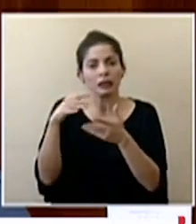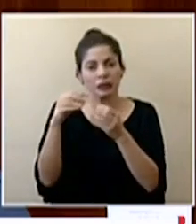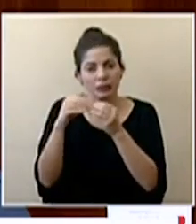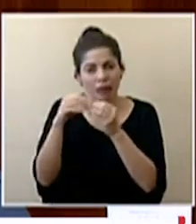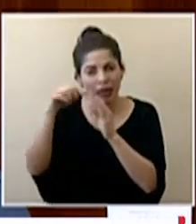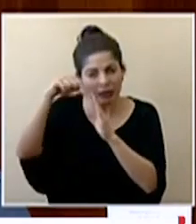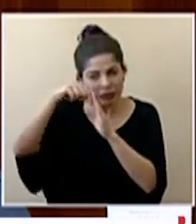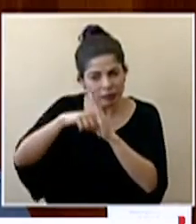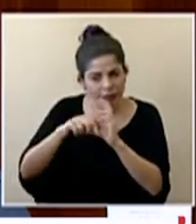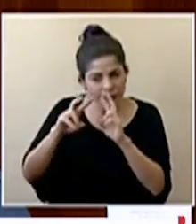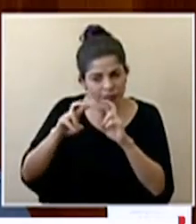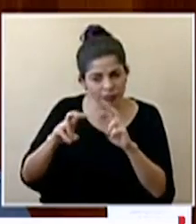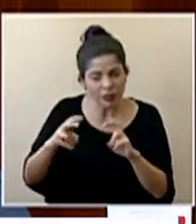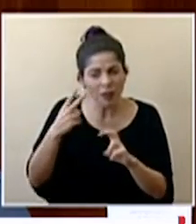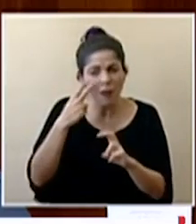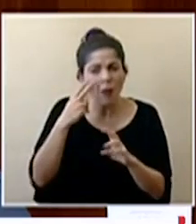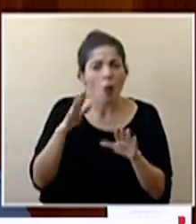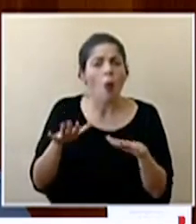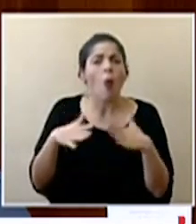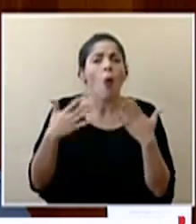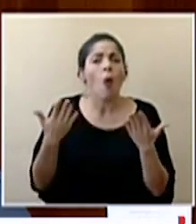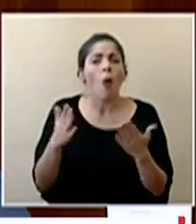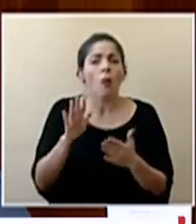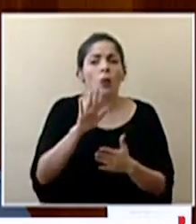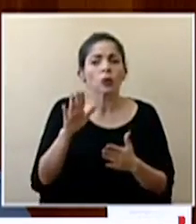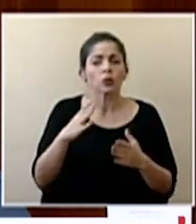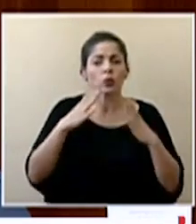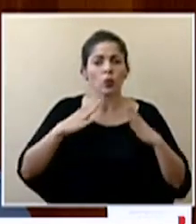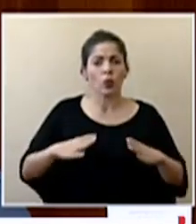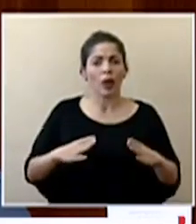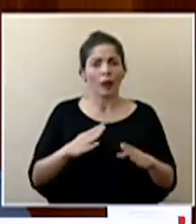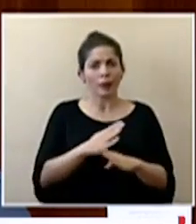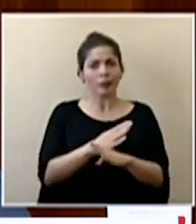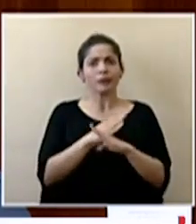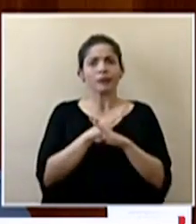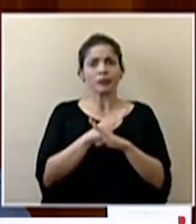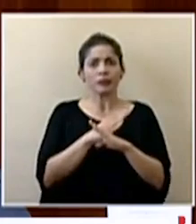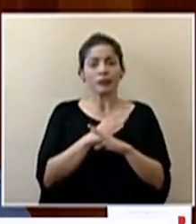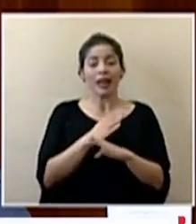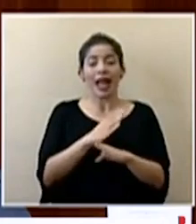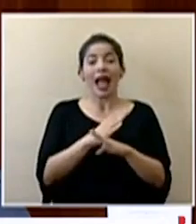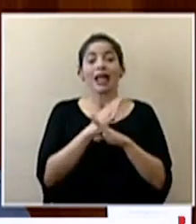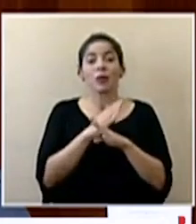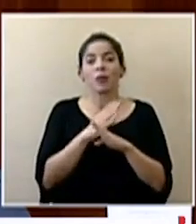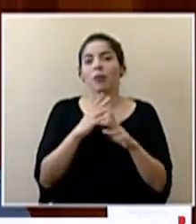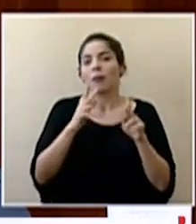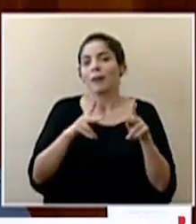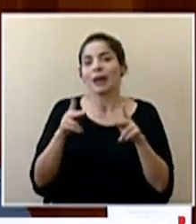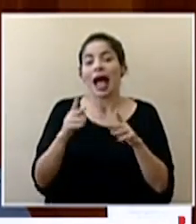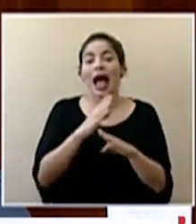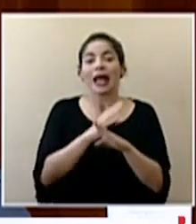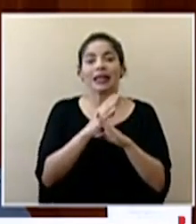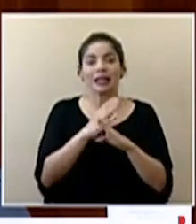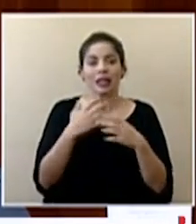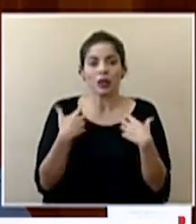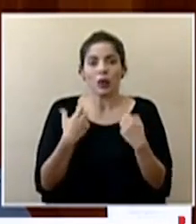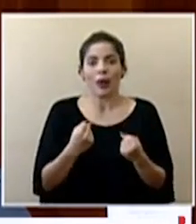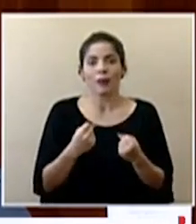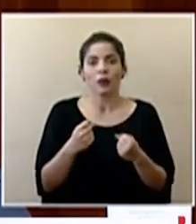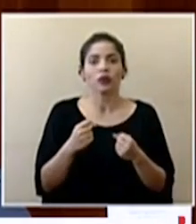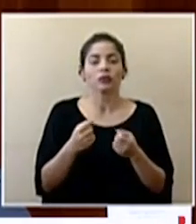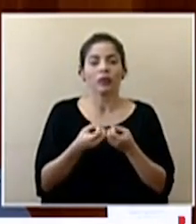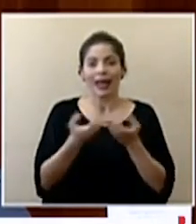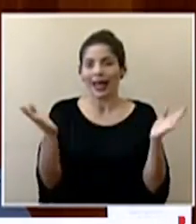específico de ver cómo están sus anticuerpos los anticuerpos de la población en general y con eso podemos